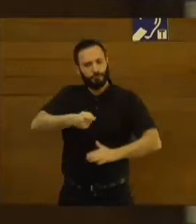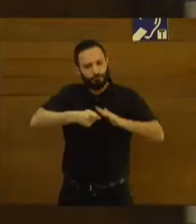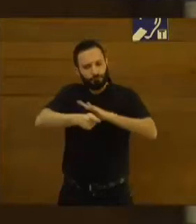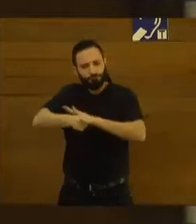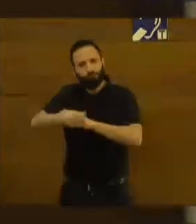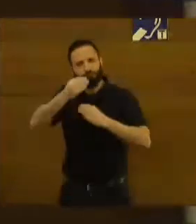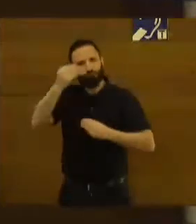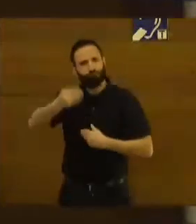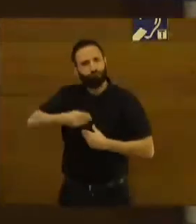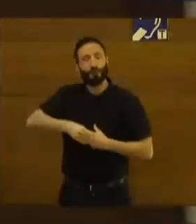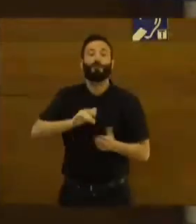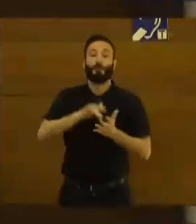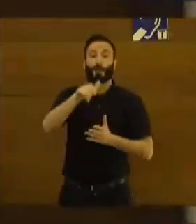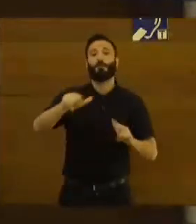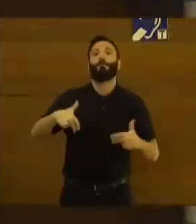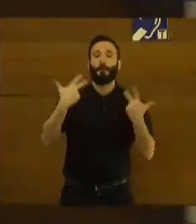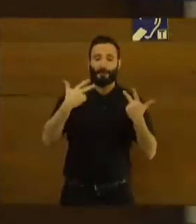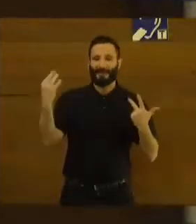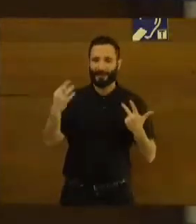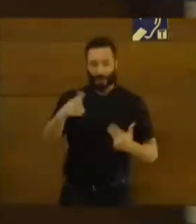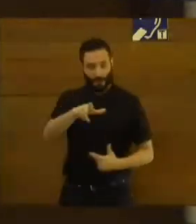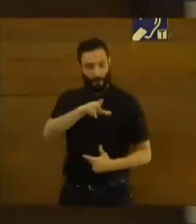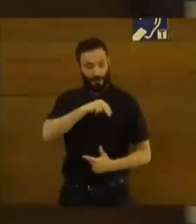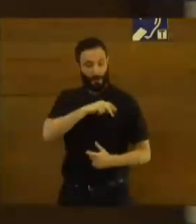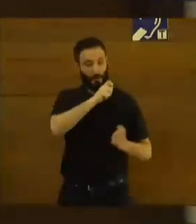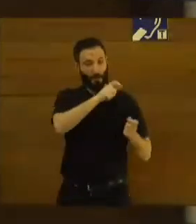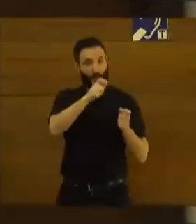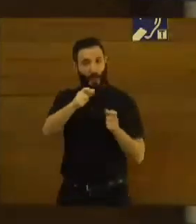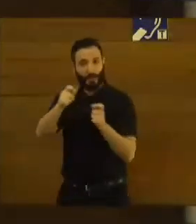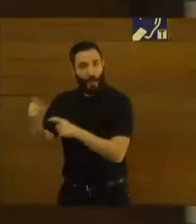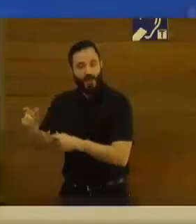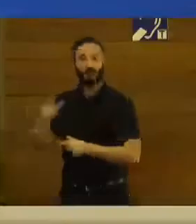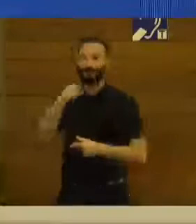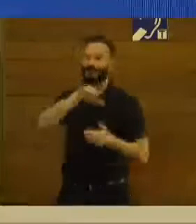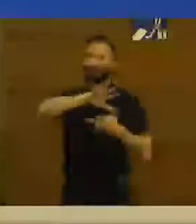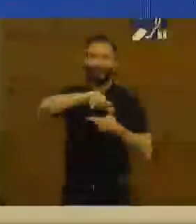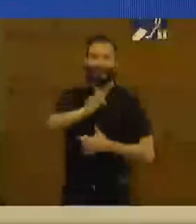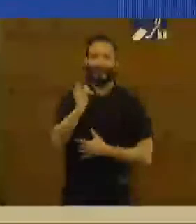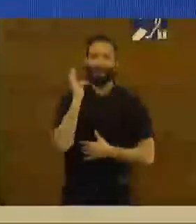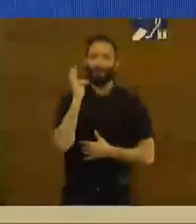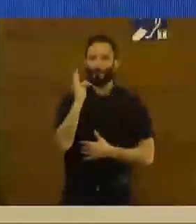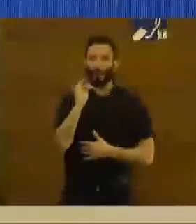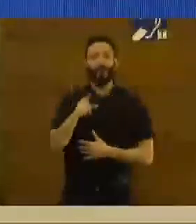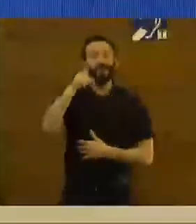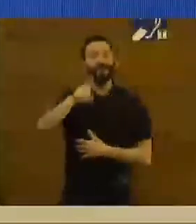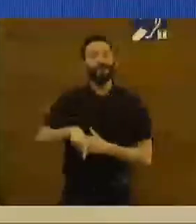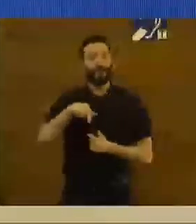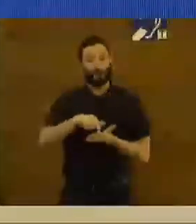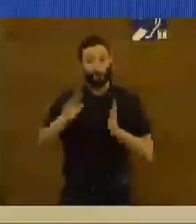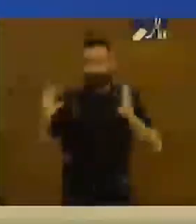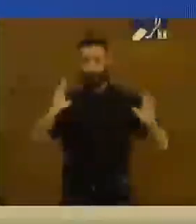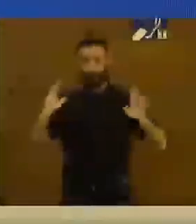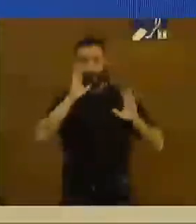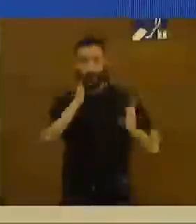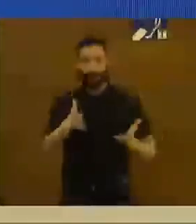Esto nos permite celebrar una entrega de premios, una muy buena noticia y una de las mejores en este tiempo que